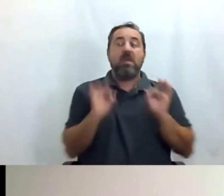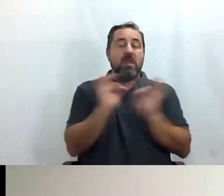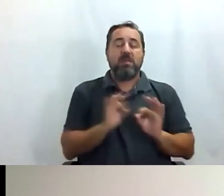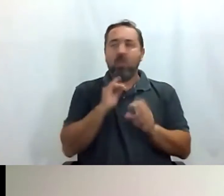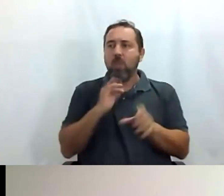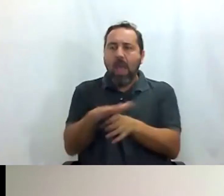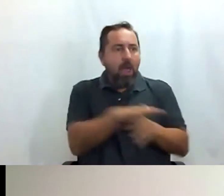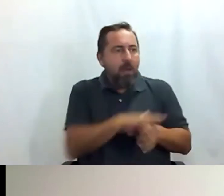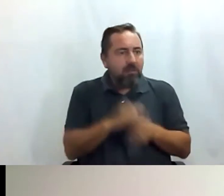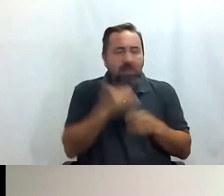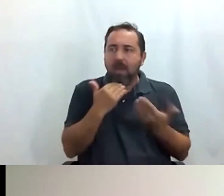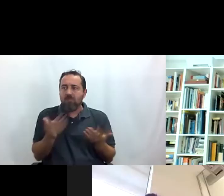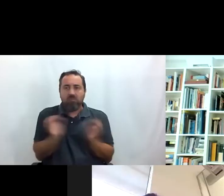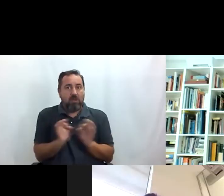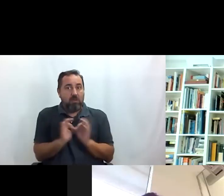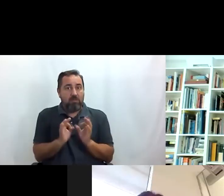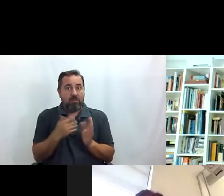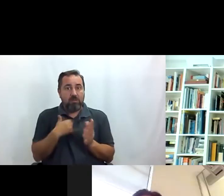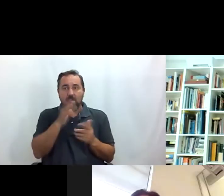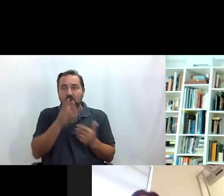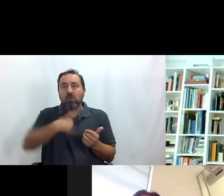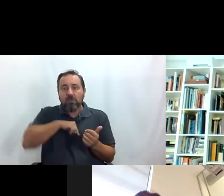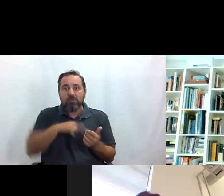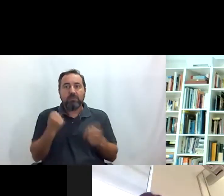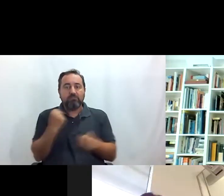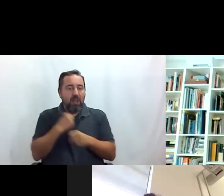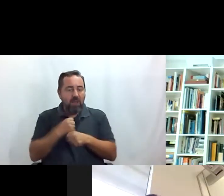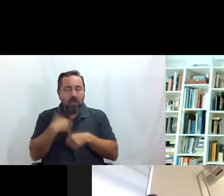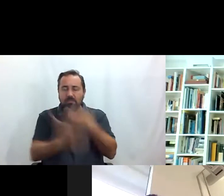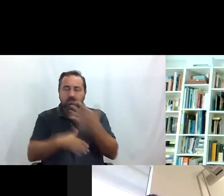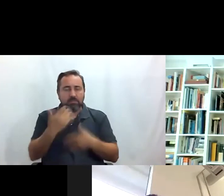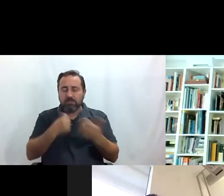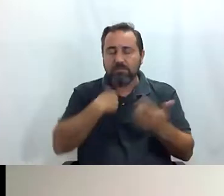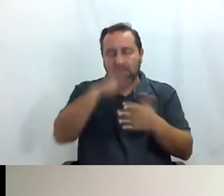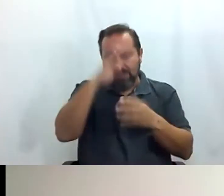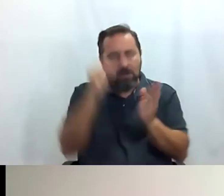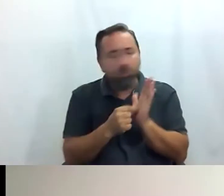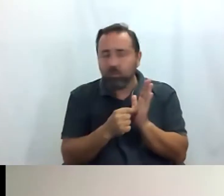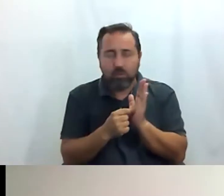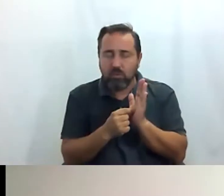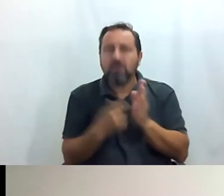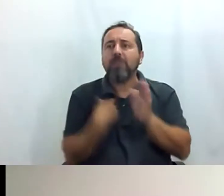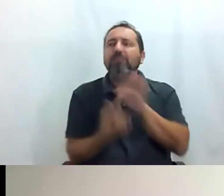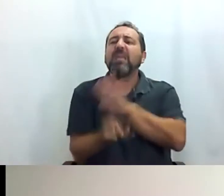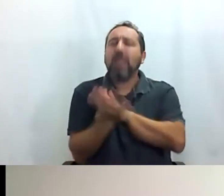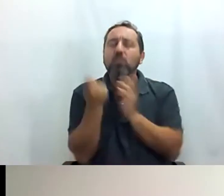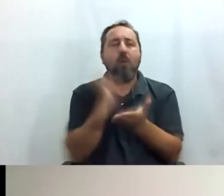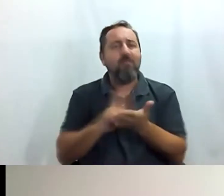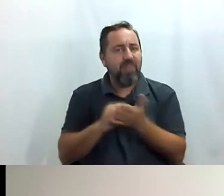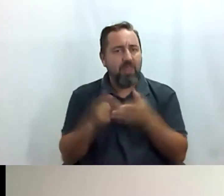que a lo mejor con otros, con el devenir del trabajo, se nos pasara este punto. Sin embargo, hemos querido crear esta oficina para